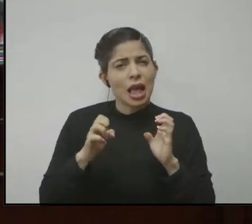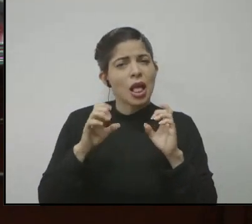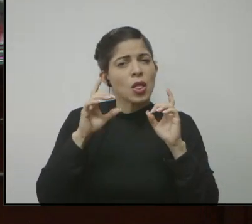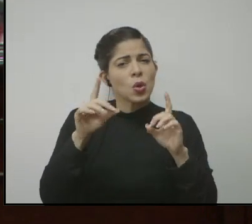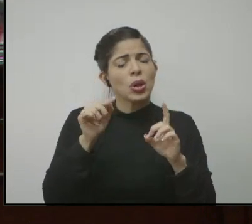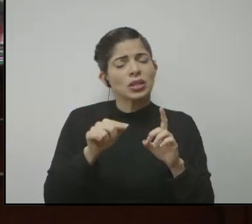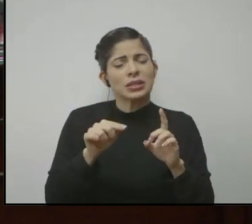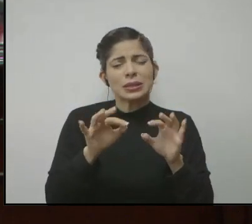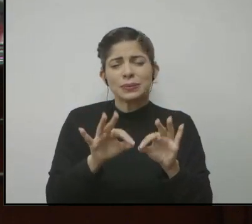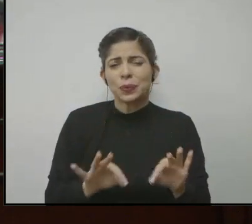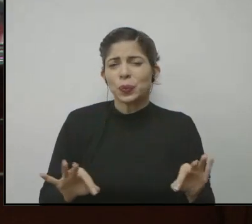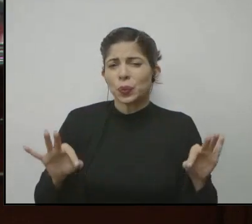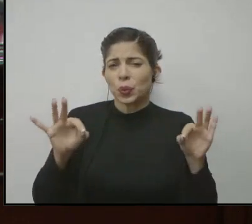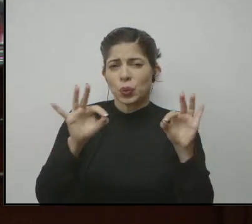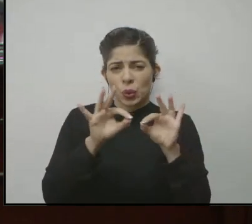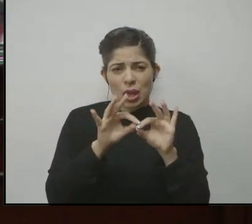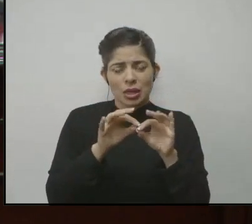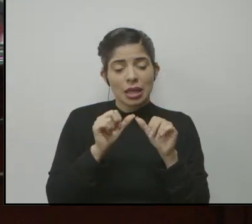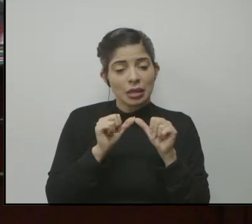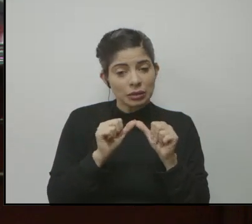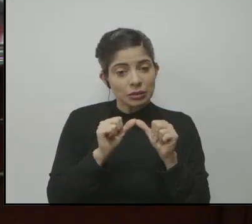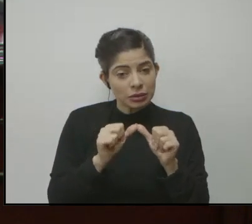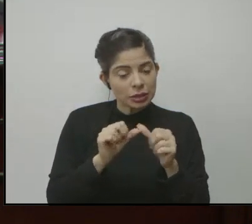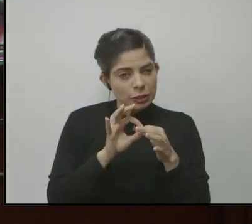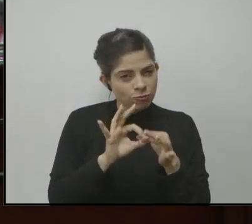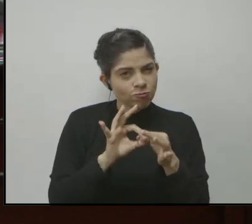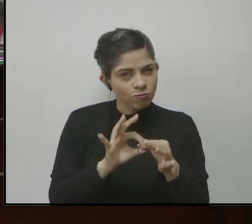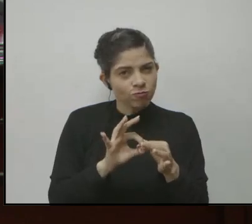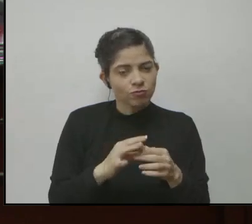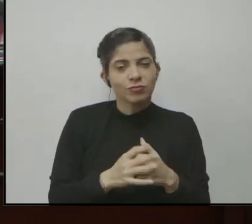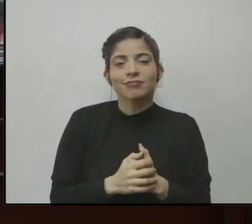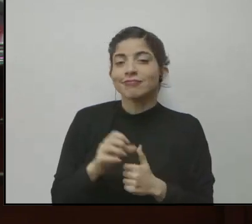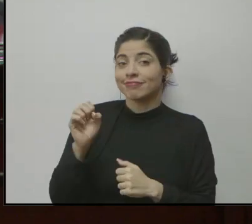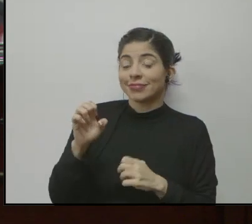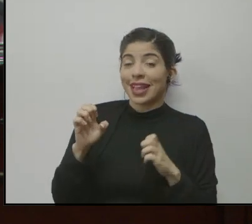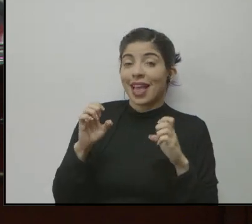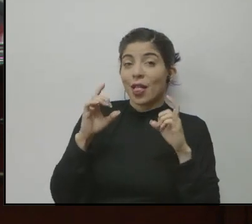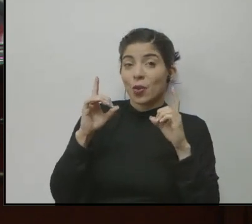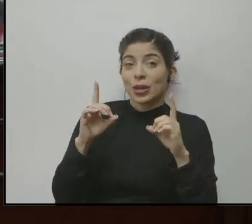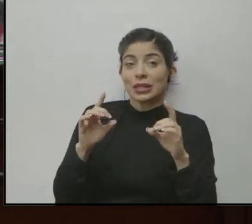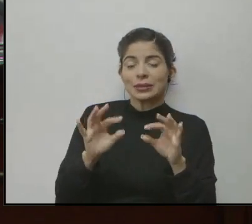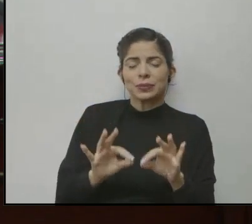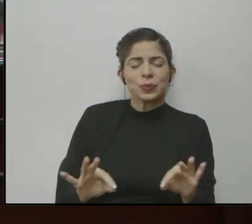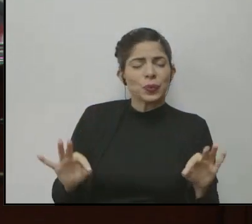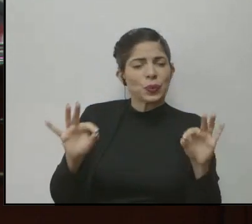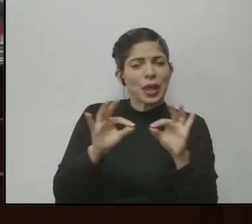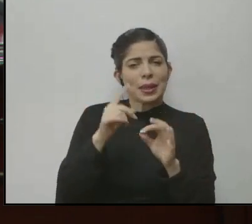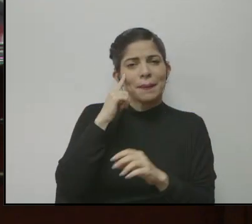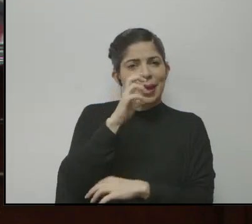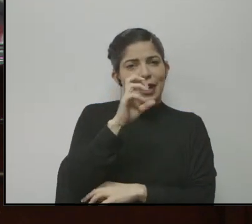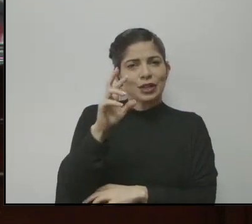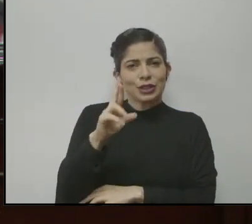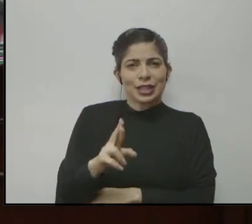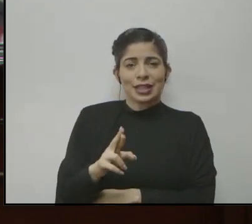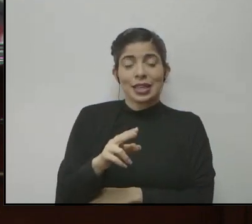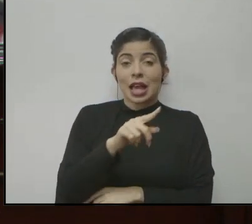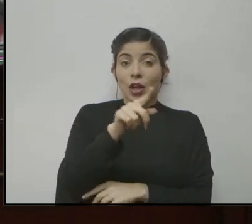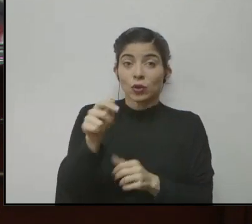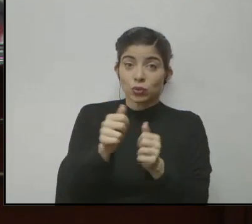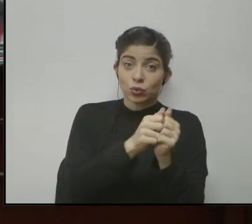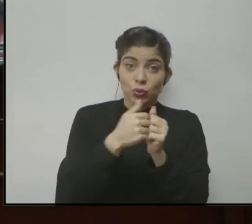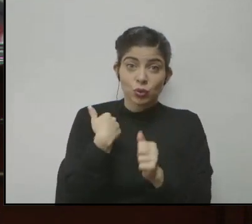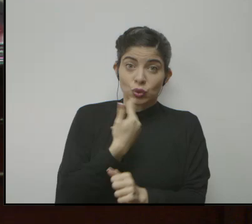es muy muy importante y continuar con ese vínculo así es la educación es importantísima para Costa Rica y a quienes nos han